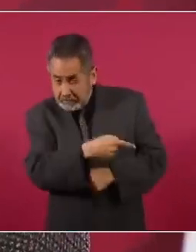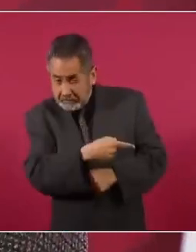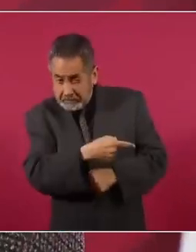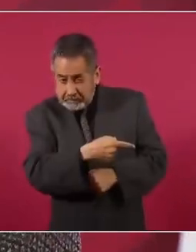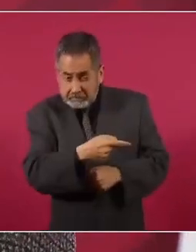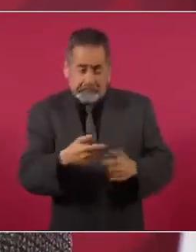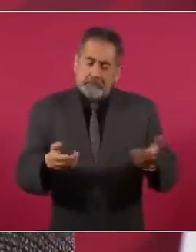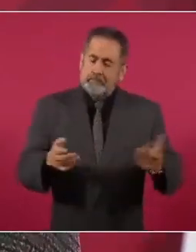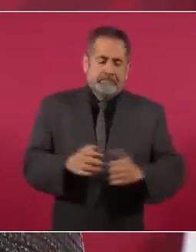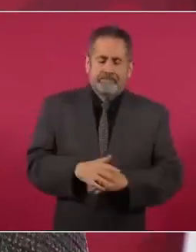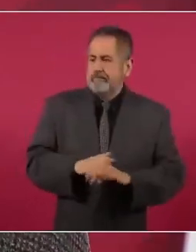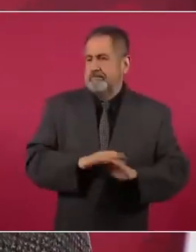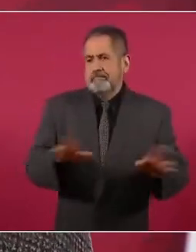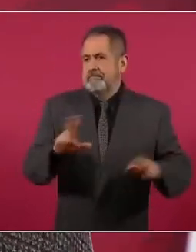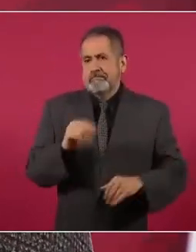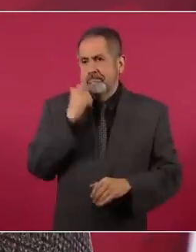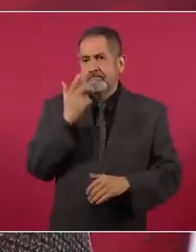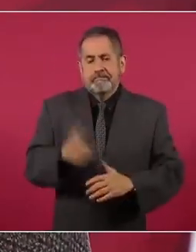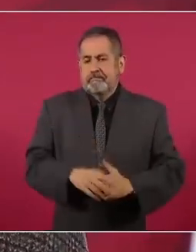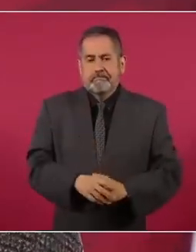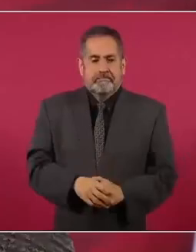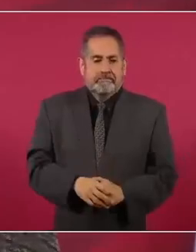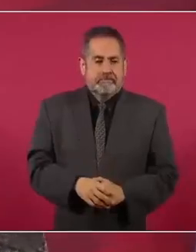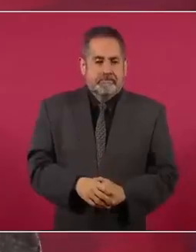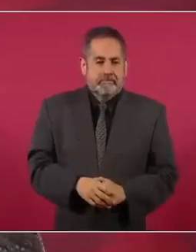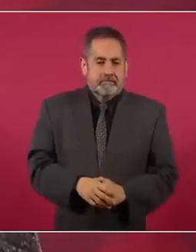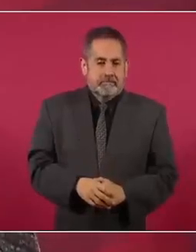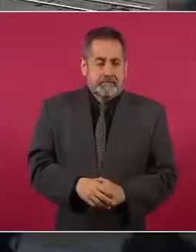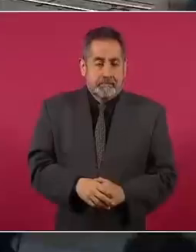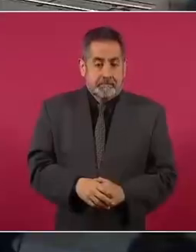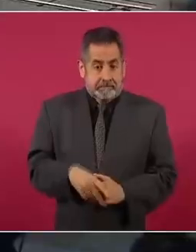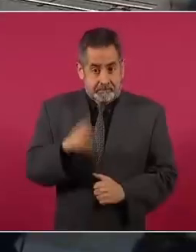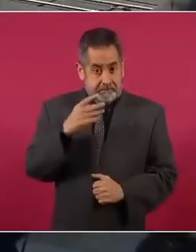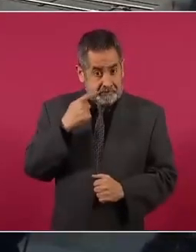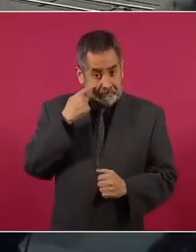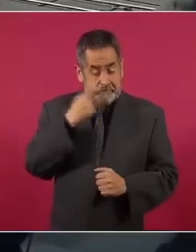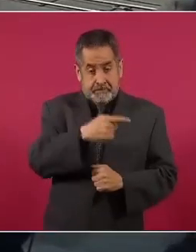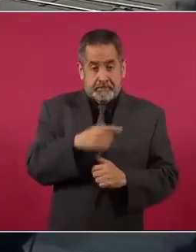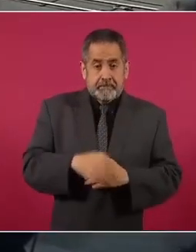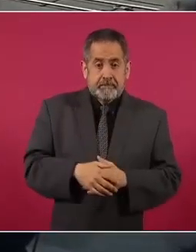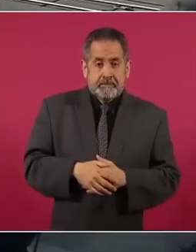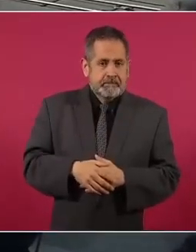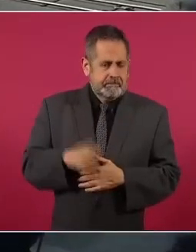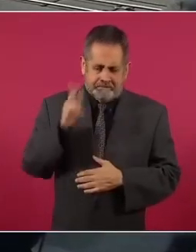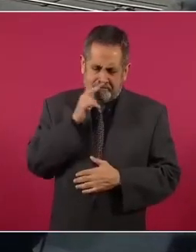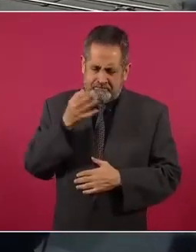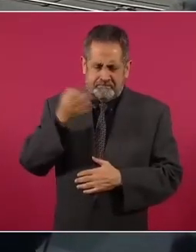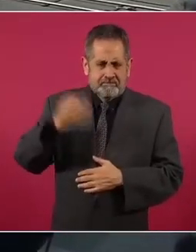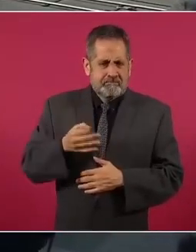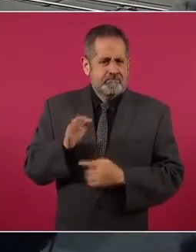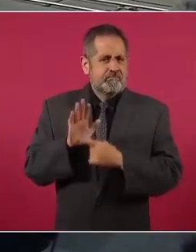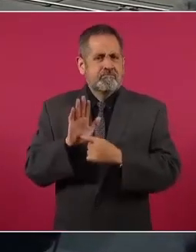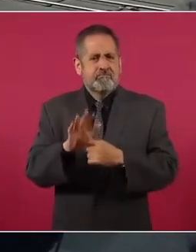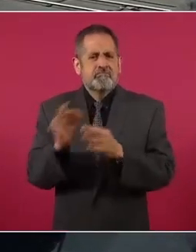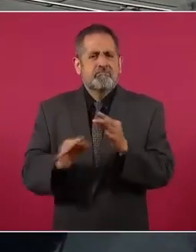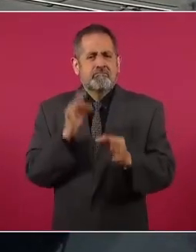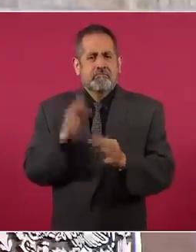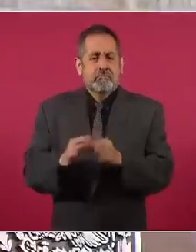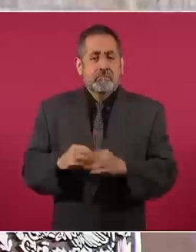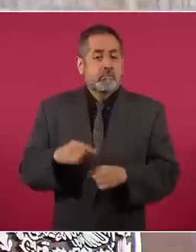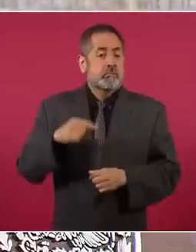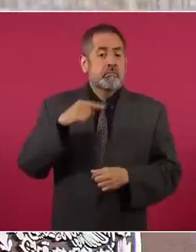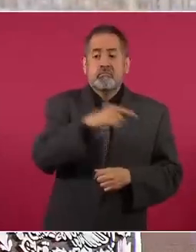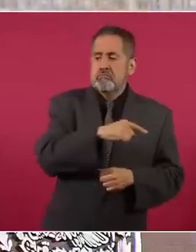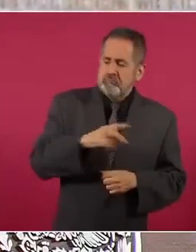no, pero ya se probó porque él hizo una